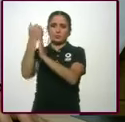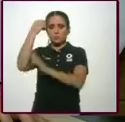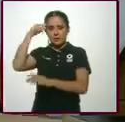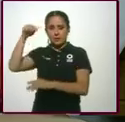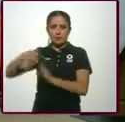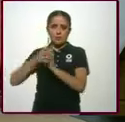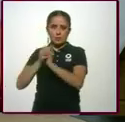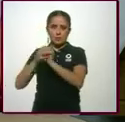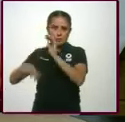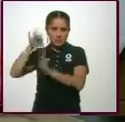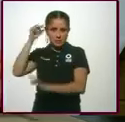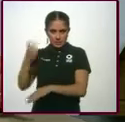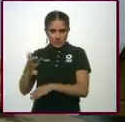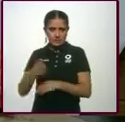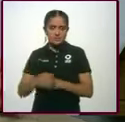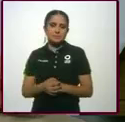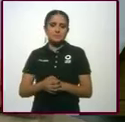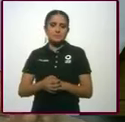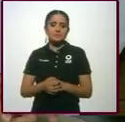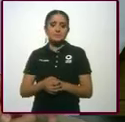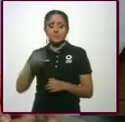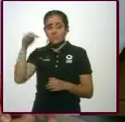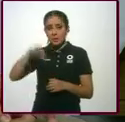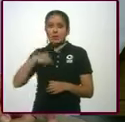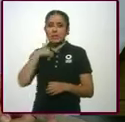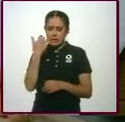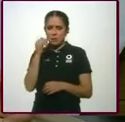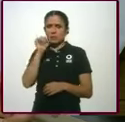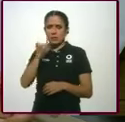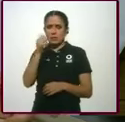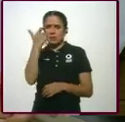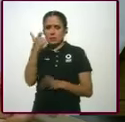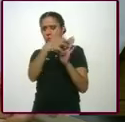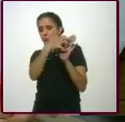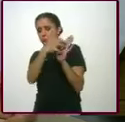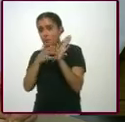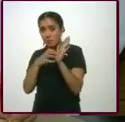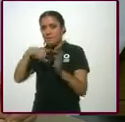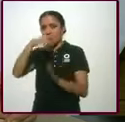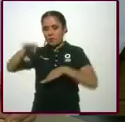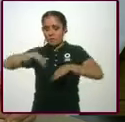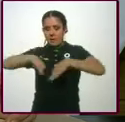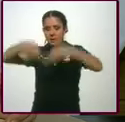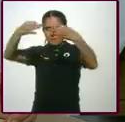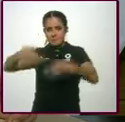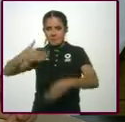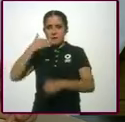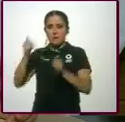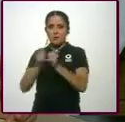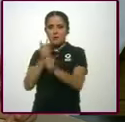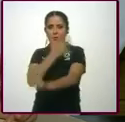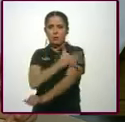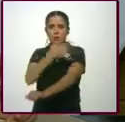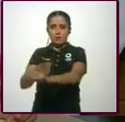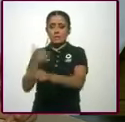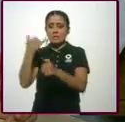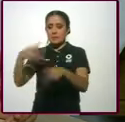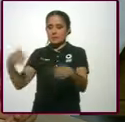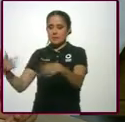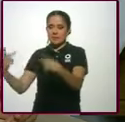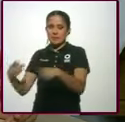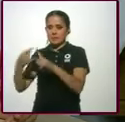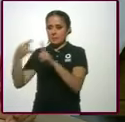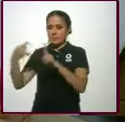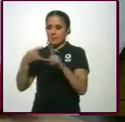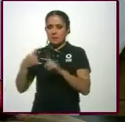Eso, nosotros tenemos que tener aquí austeridad, eficiencia, honestidad y mucha venta. Esas